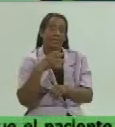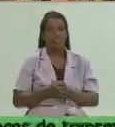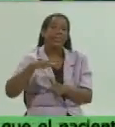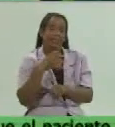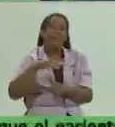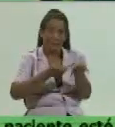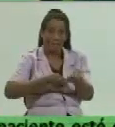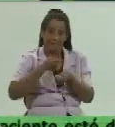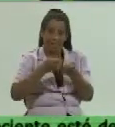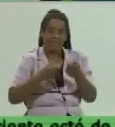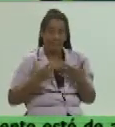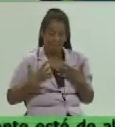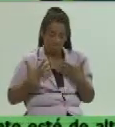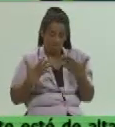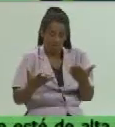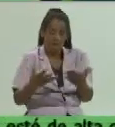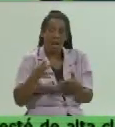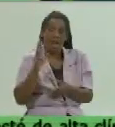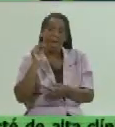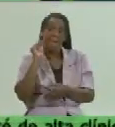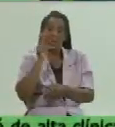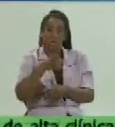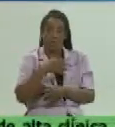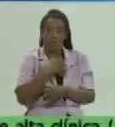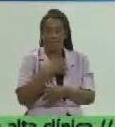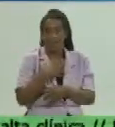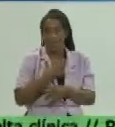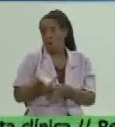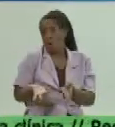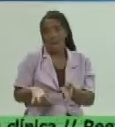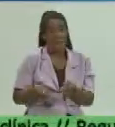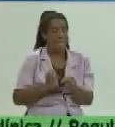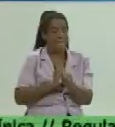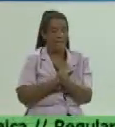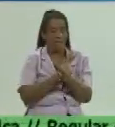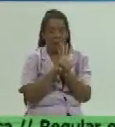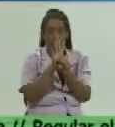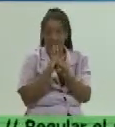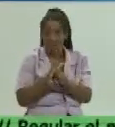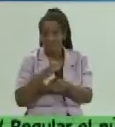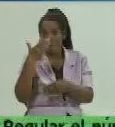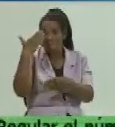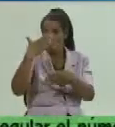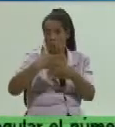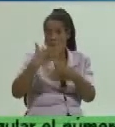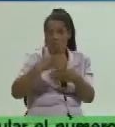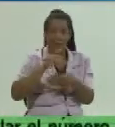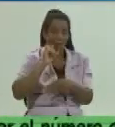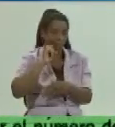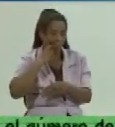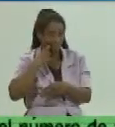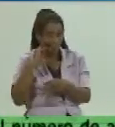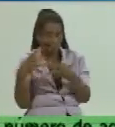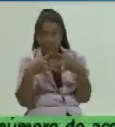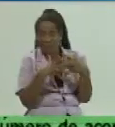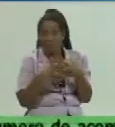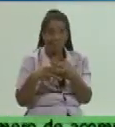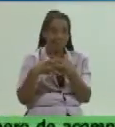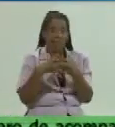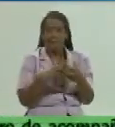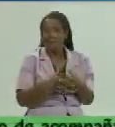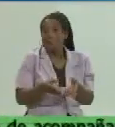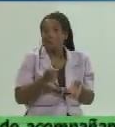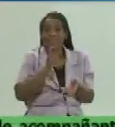seguir honrando la misión que tenemos con el pueblo en medio de la pandemia en medio del bloqueo norteamericano en medio de carencias de fertilizantes de